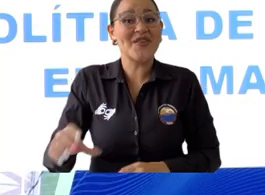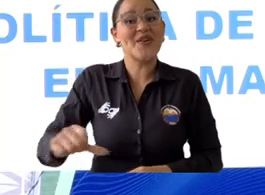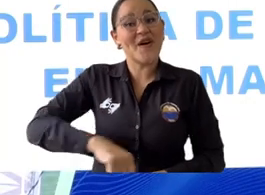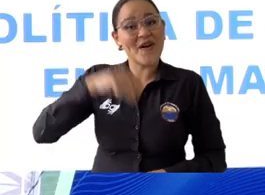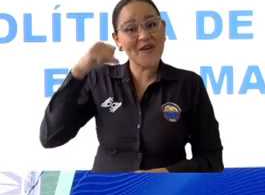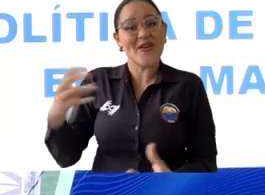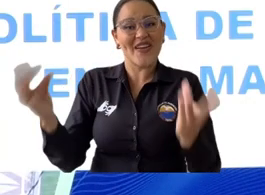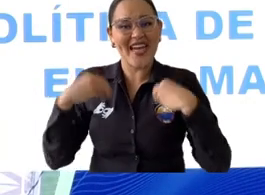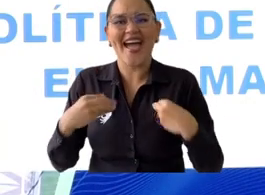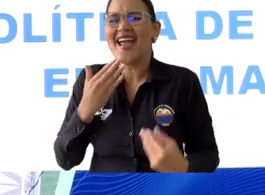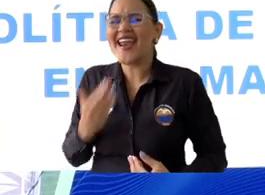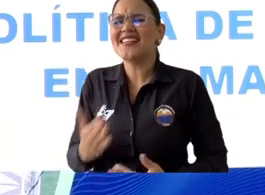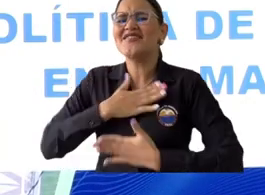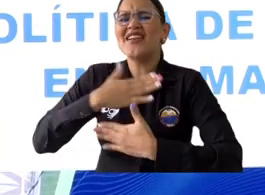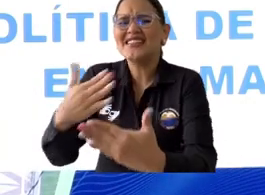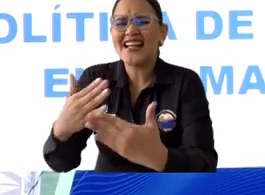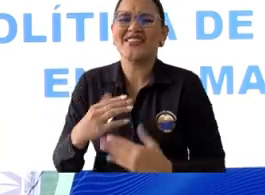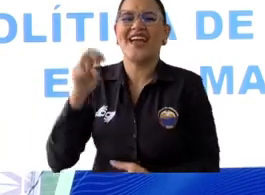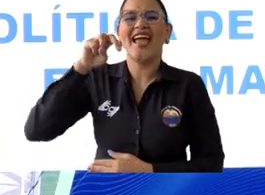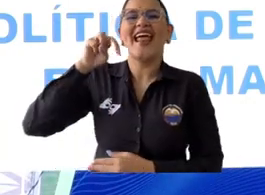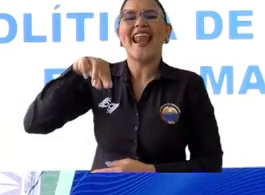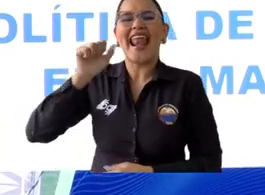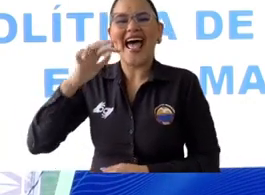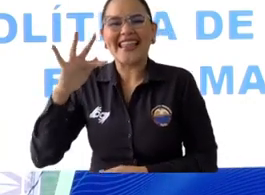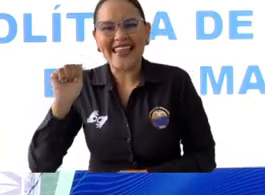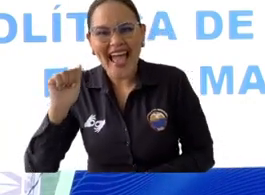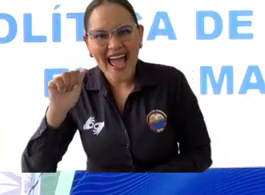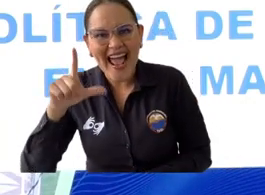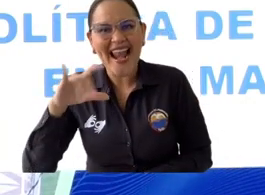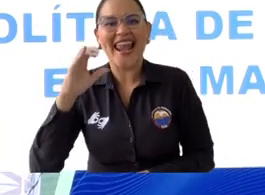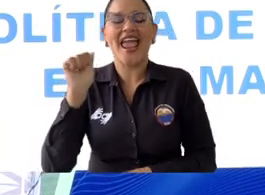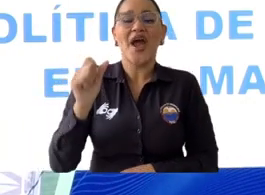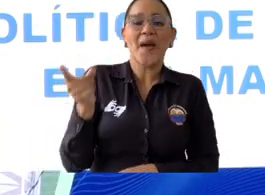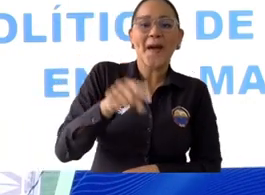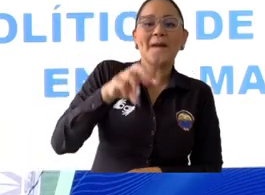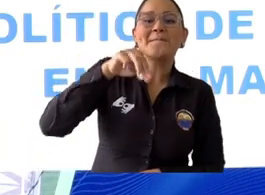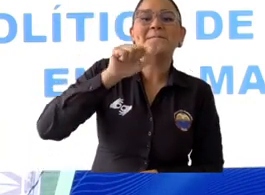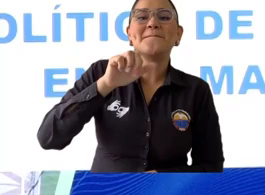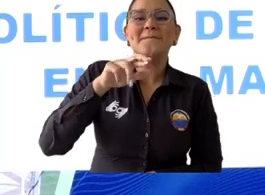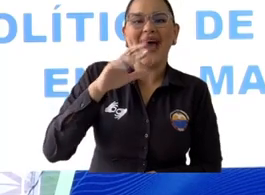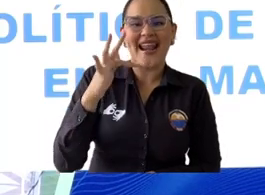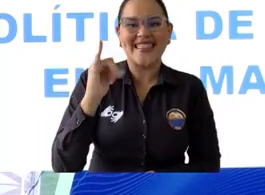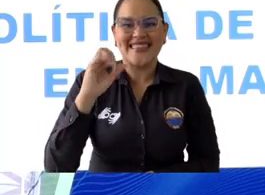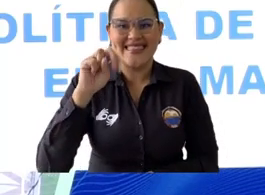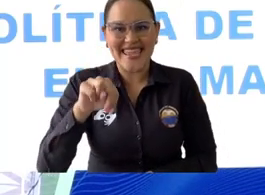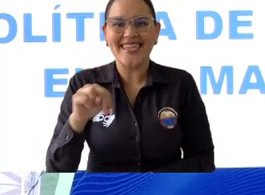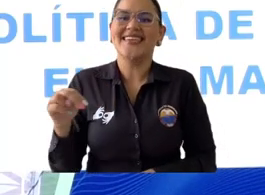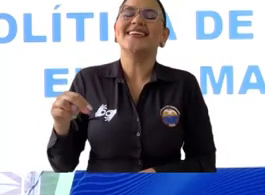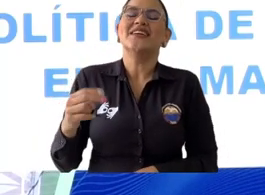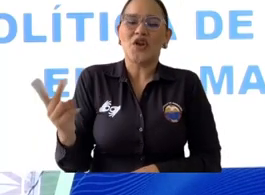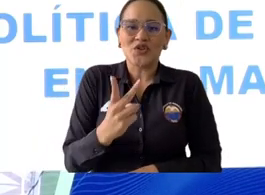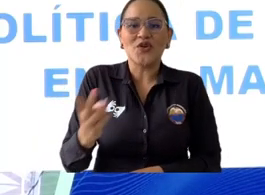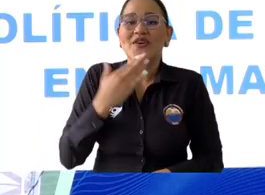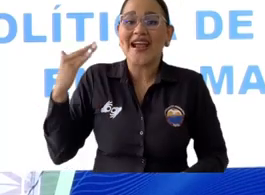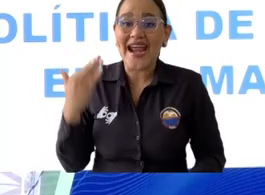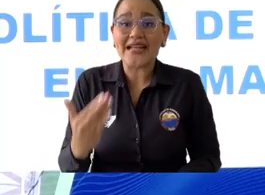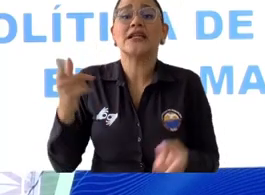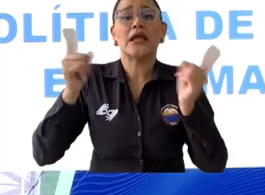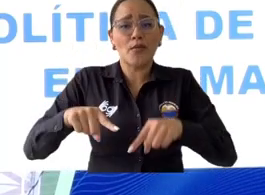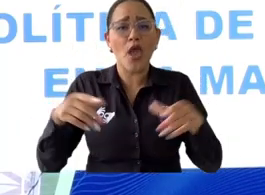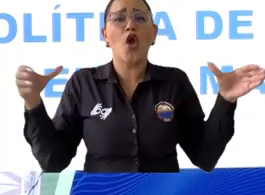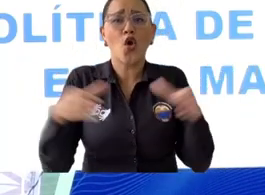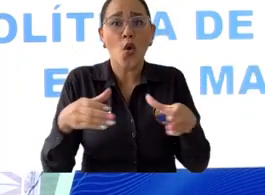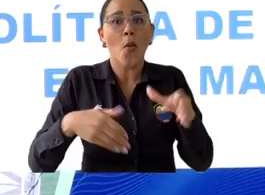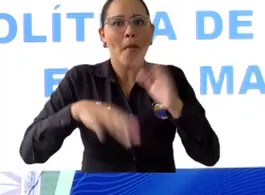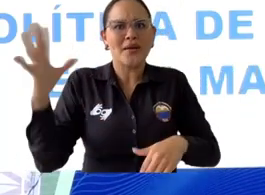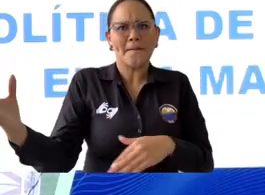nos llenaron de satisfacción al convertirse en campeones nacionales, campeones regionales. Y bueno, seguimos dándole muchas satisfacciones a la universidad y